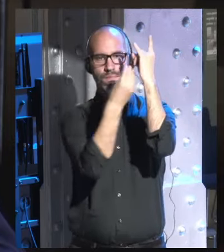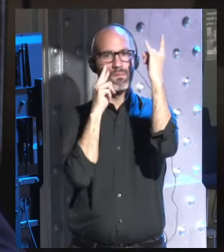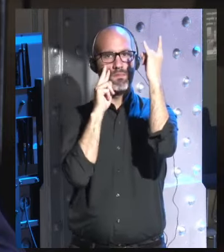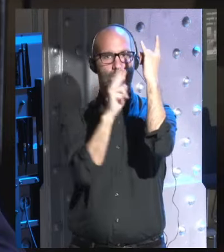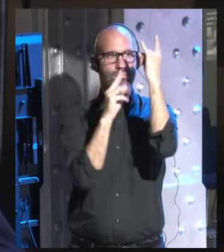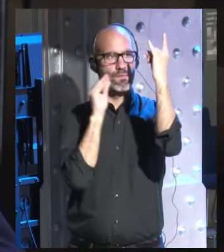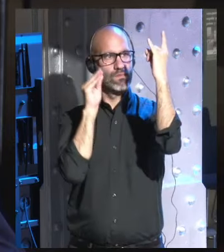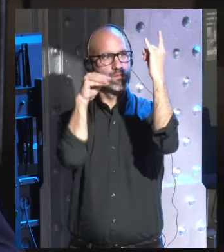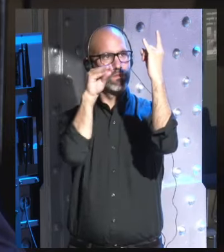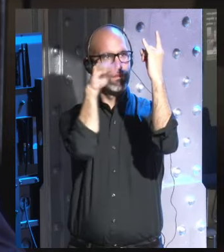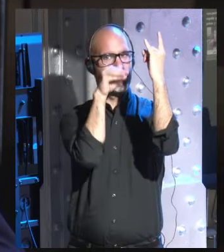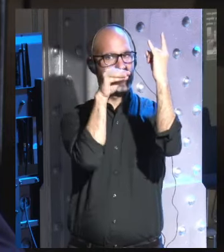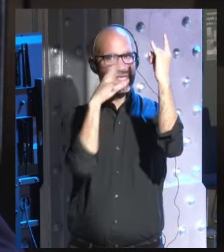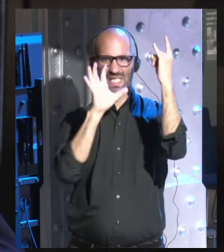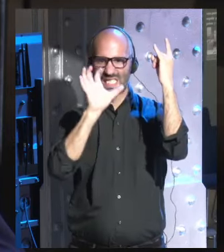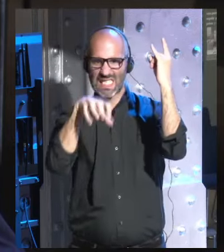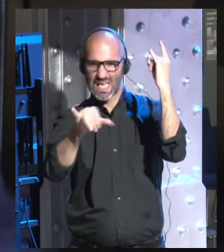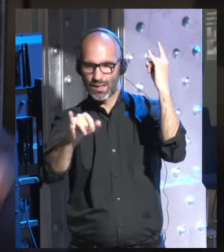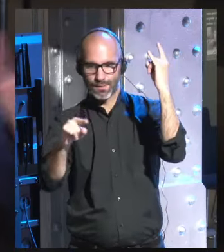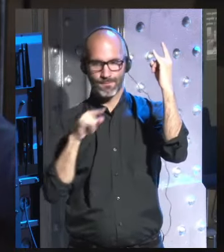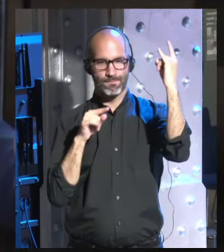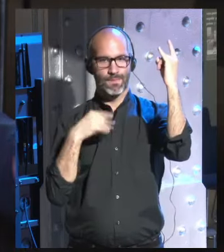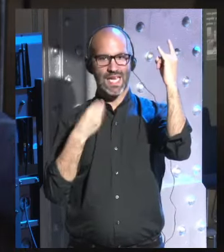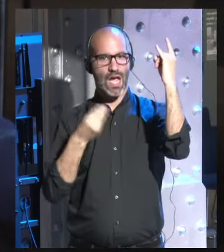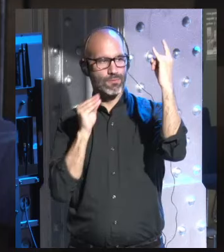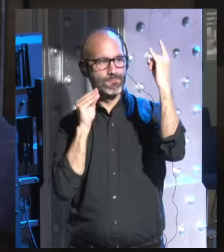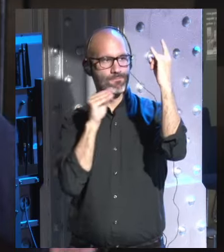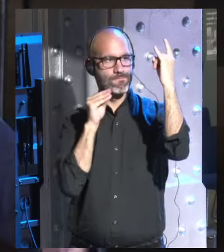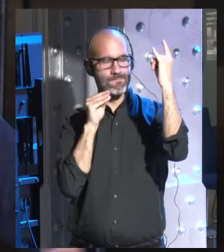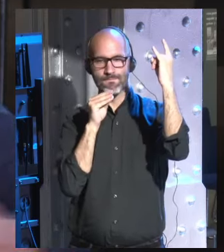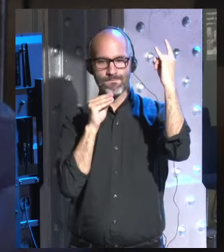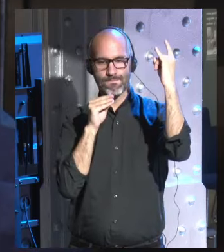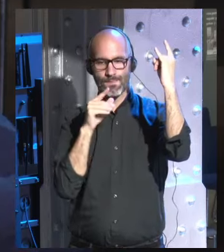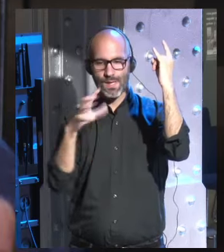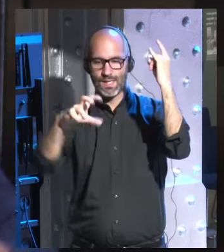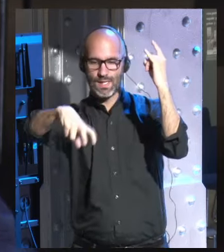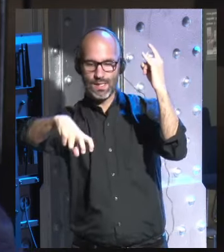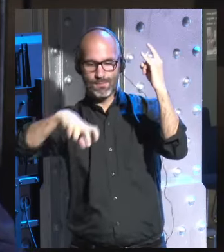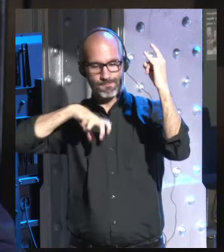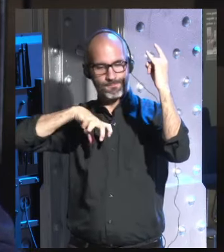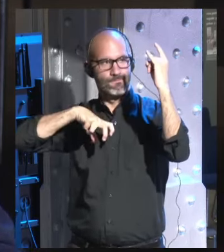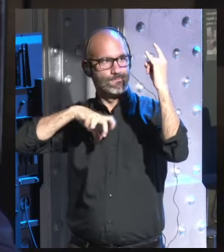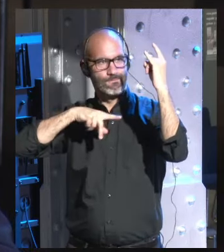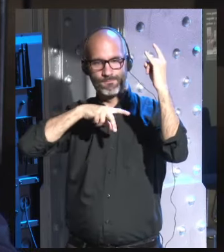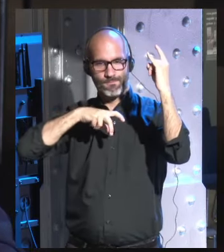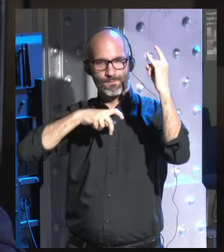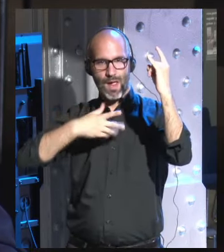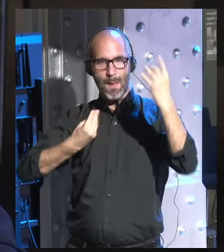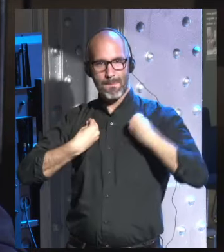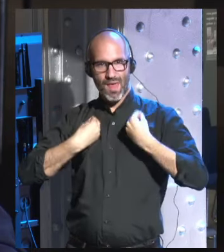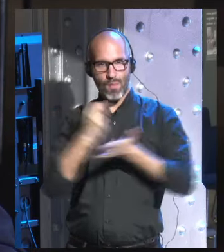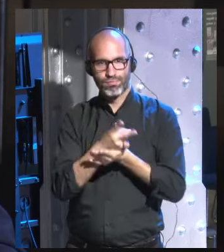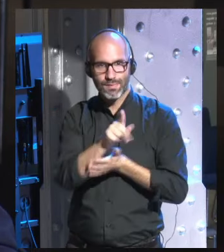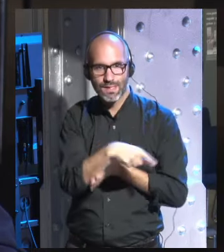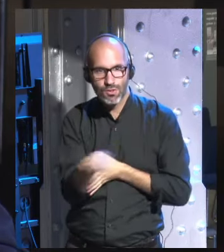árbol el babuino tiene que decidir si arriesgar su vida para coger esos plátanos o no la forma en la que